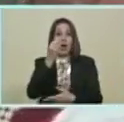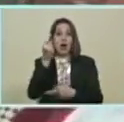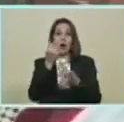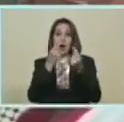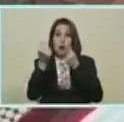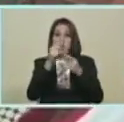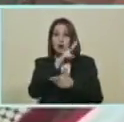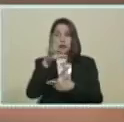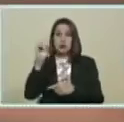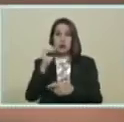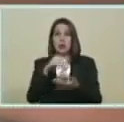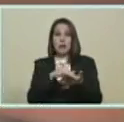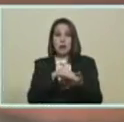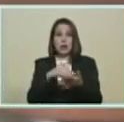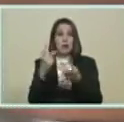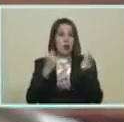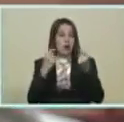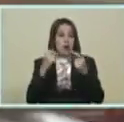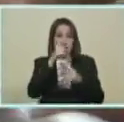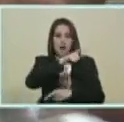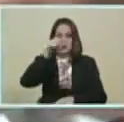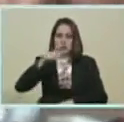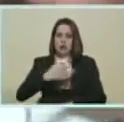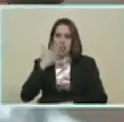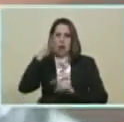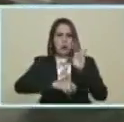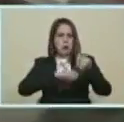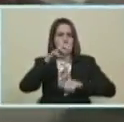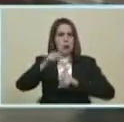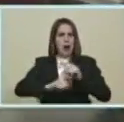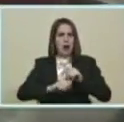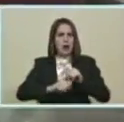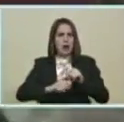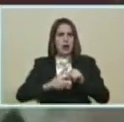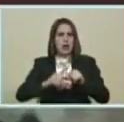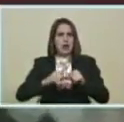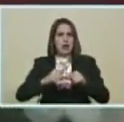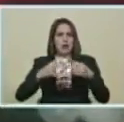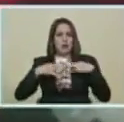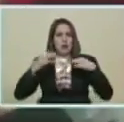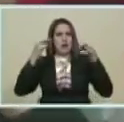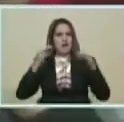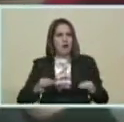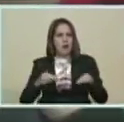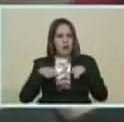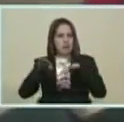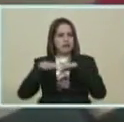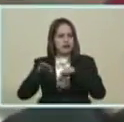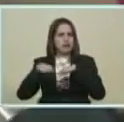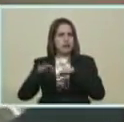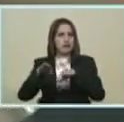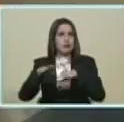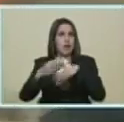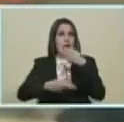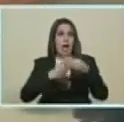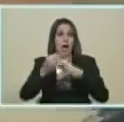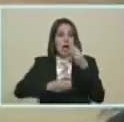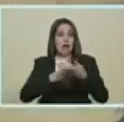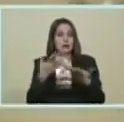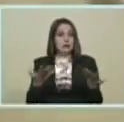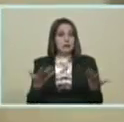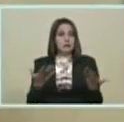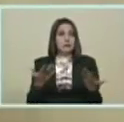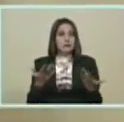bolívares Y la gente Va a poder adquirir Este programa De Tectil De uniformes escolares